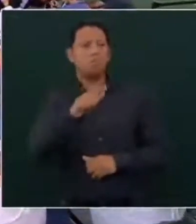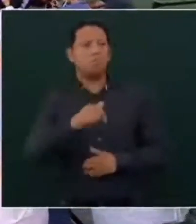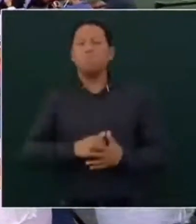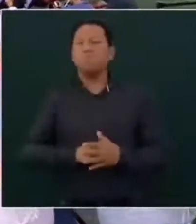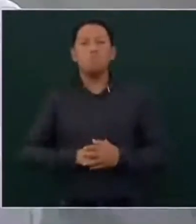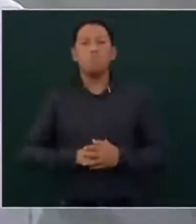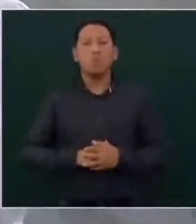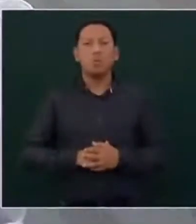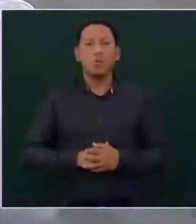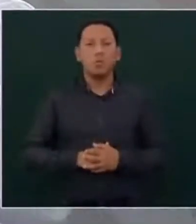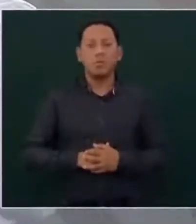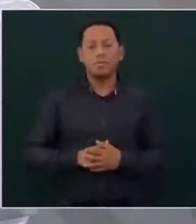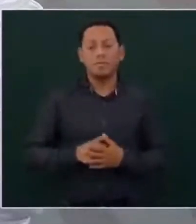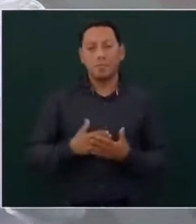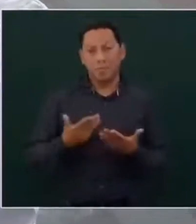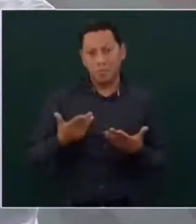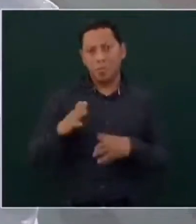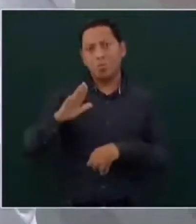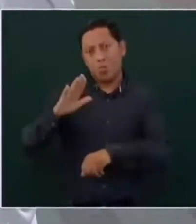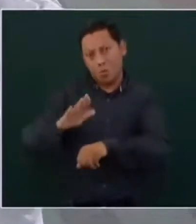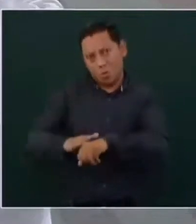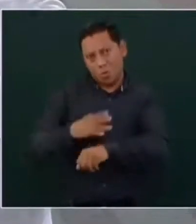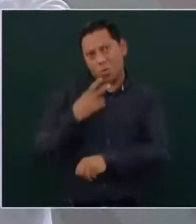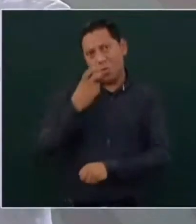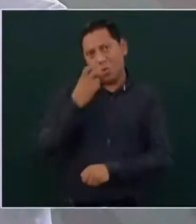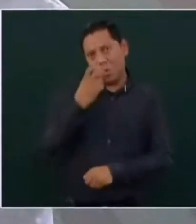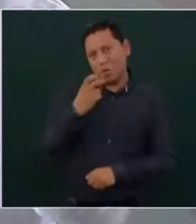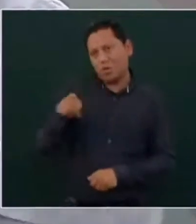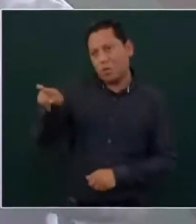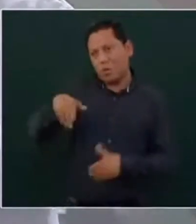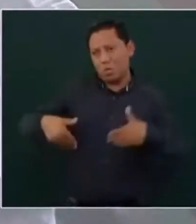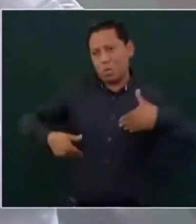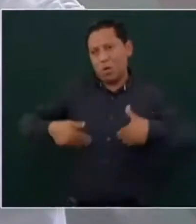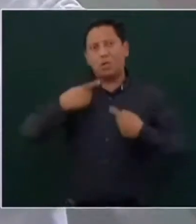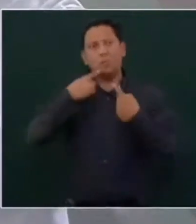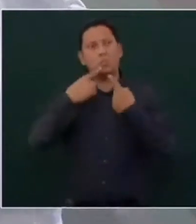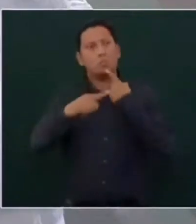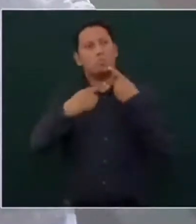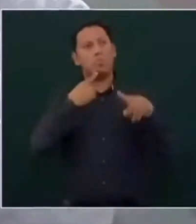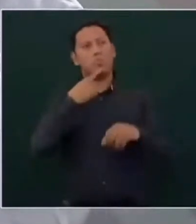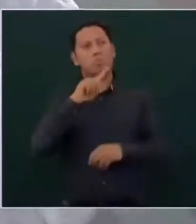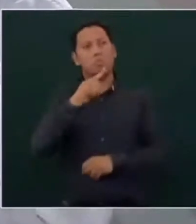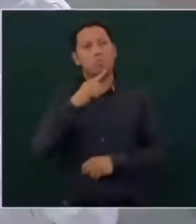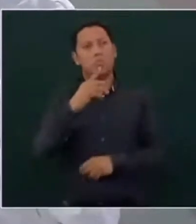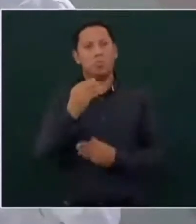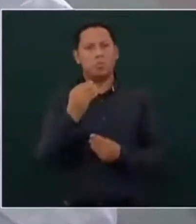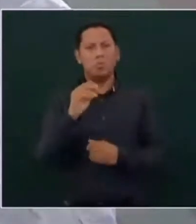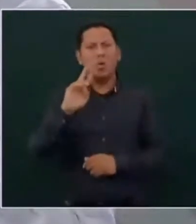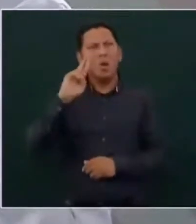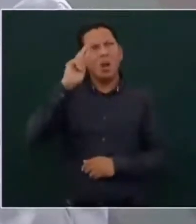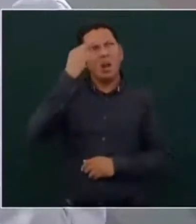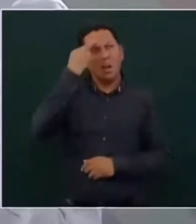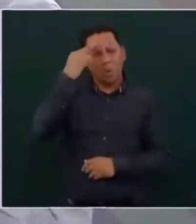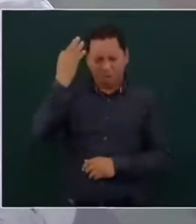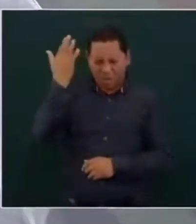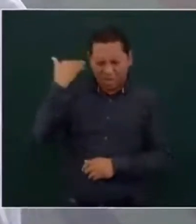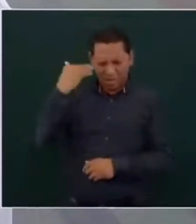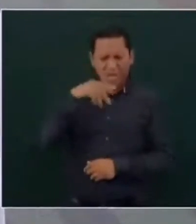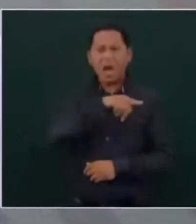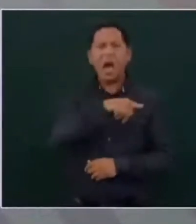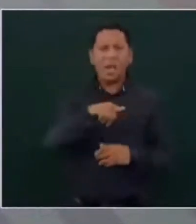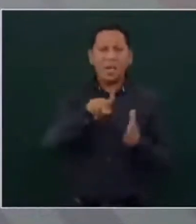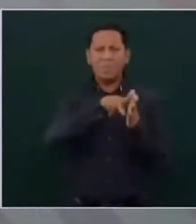por eso son estas denuncias ¿no? yo recuerdo que una vez me hicieron una entrevista en la jornada